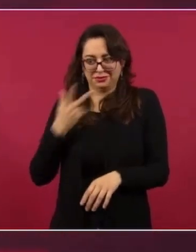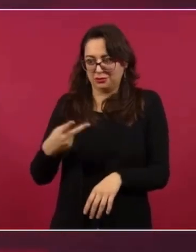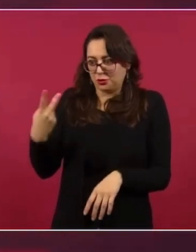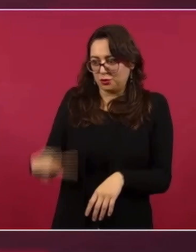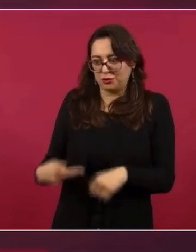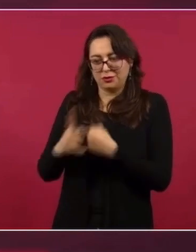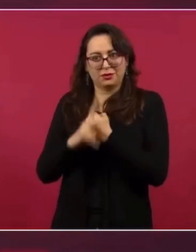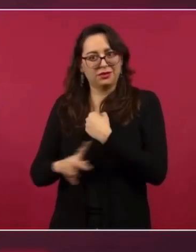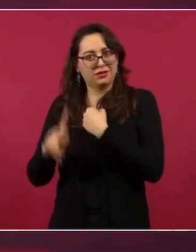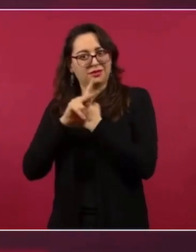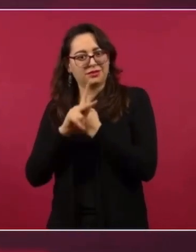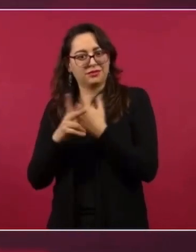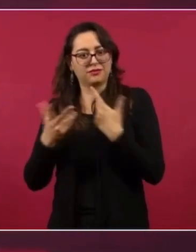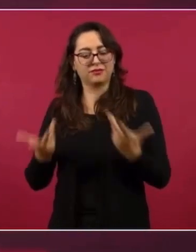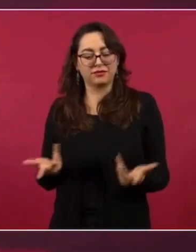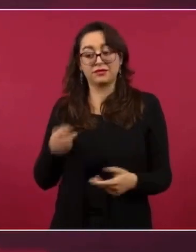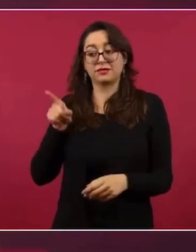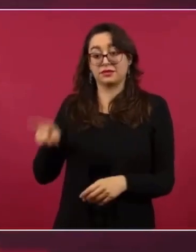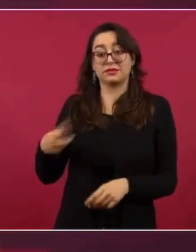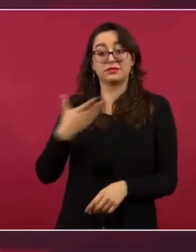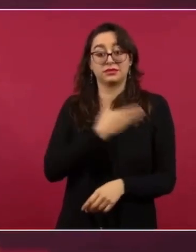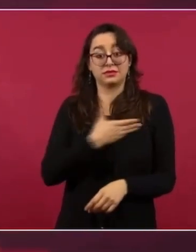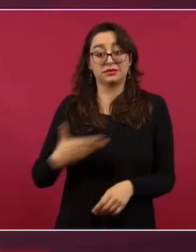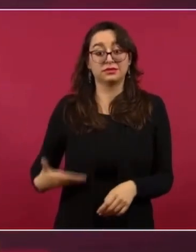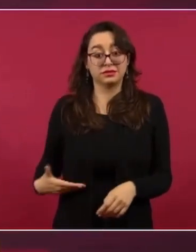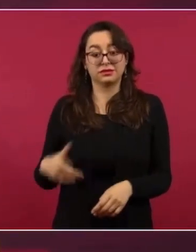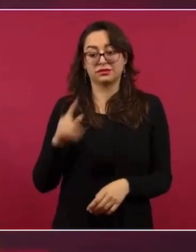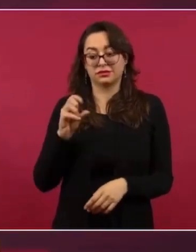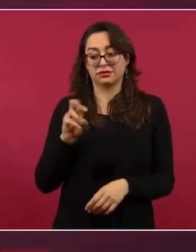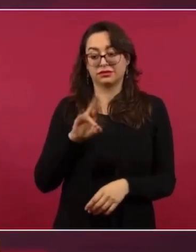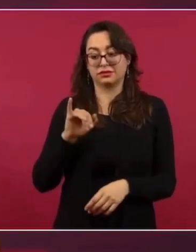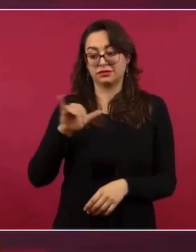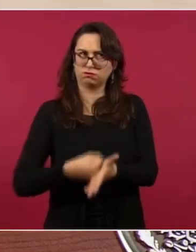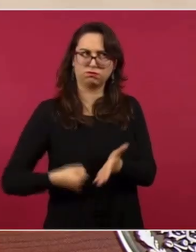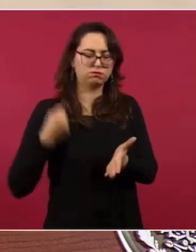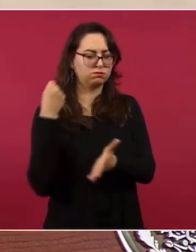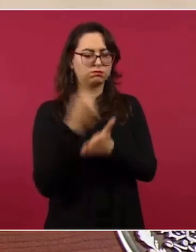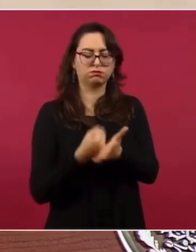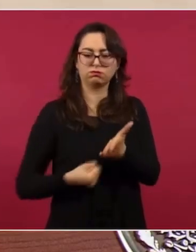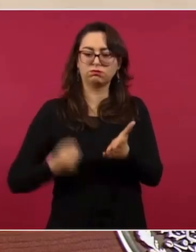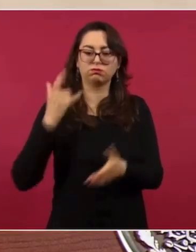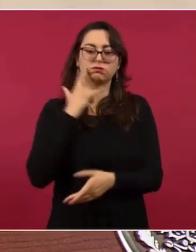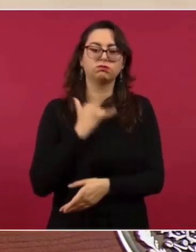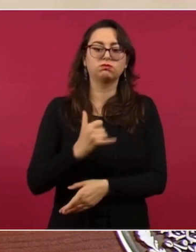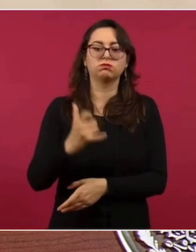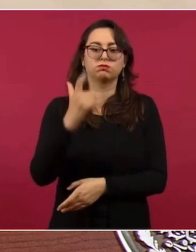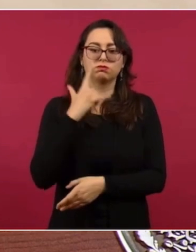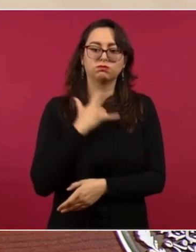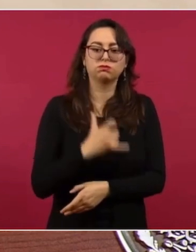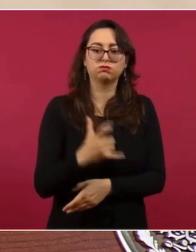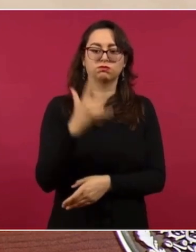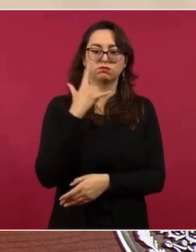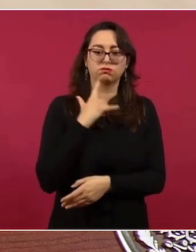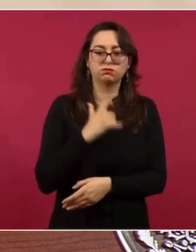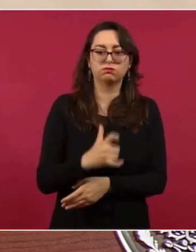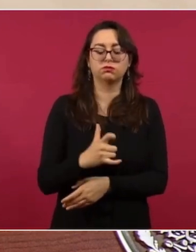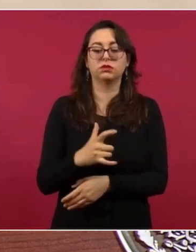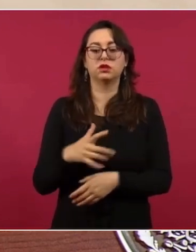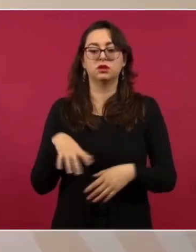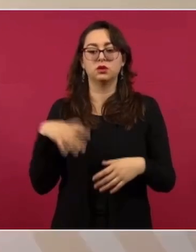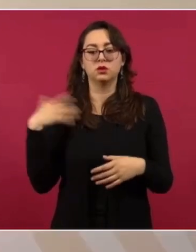Y Torrijos y muchos panameños patriotas,